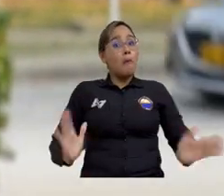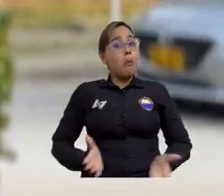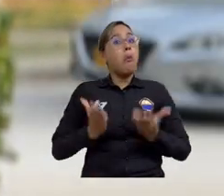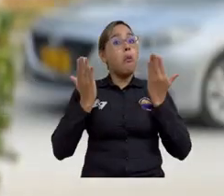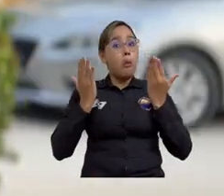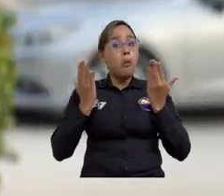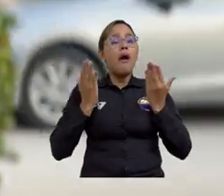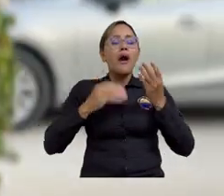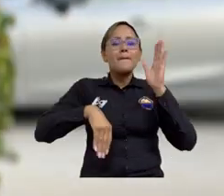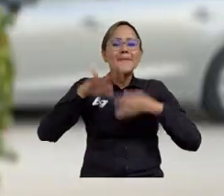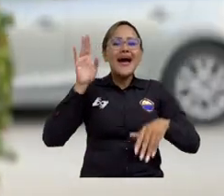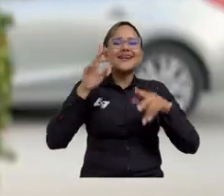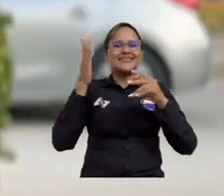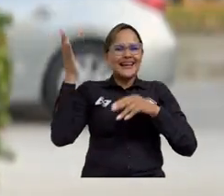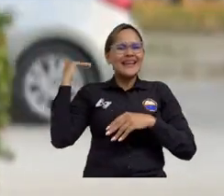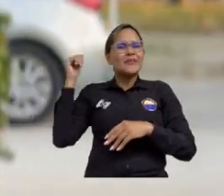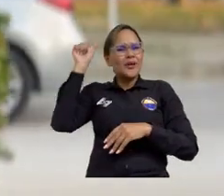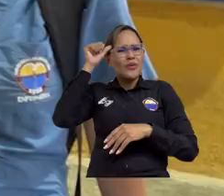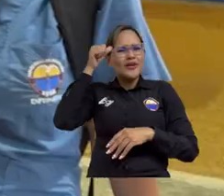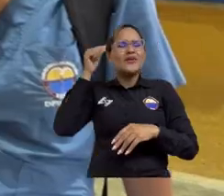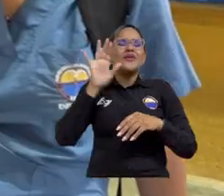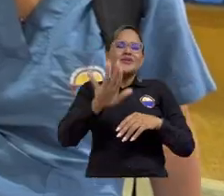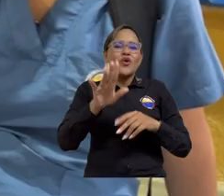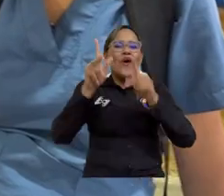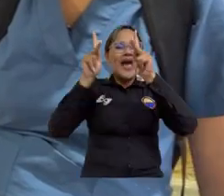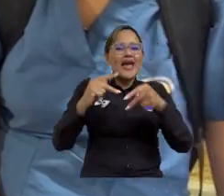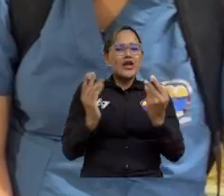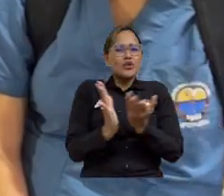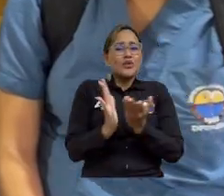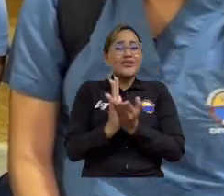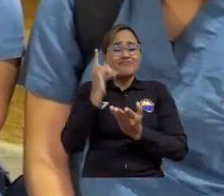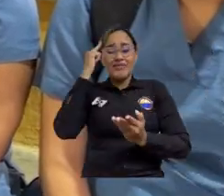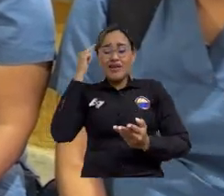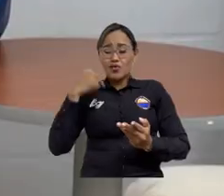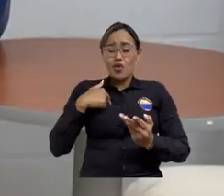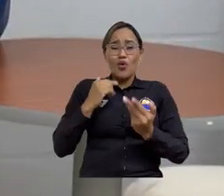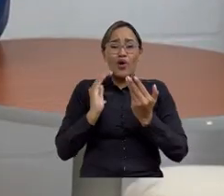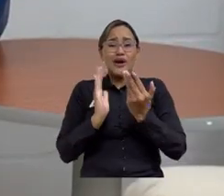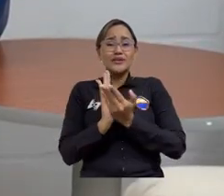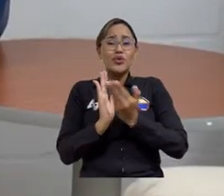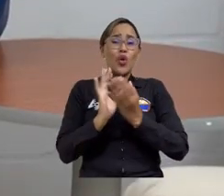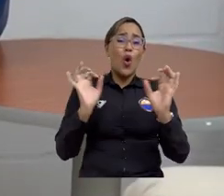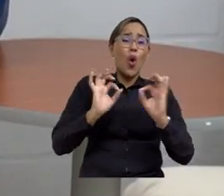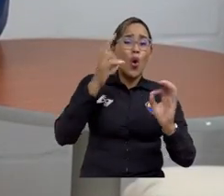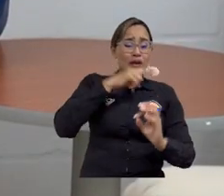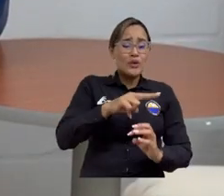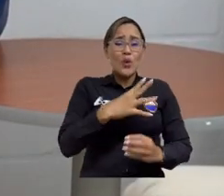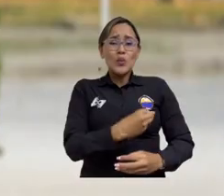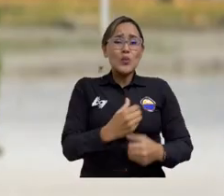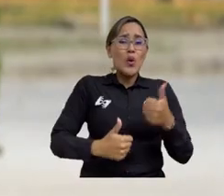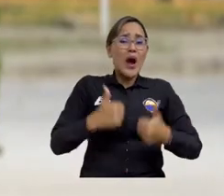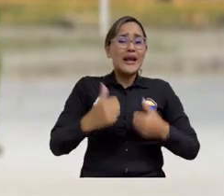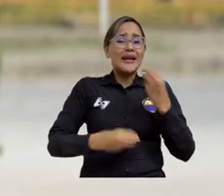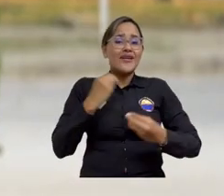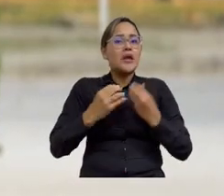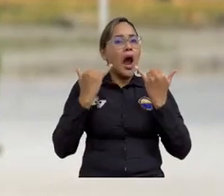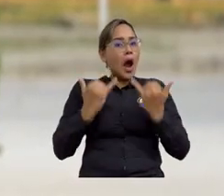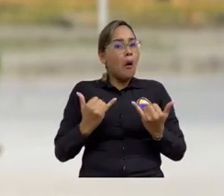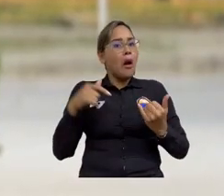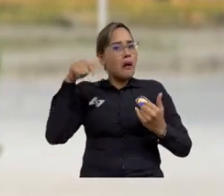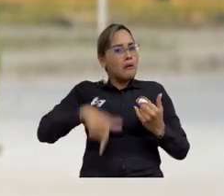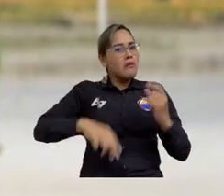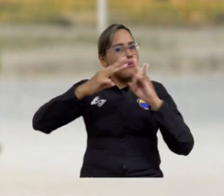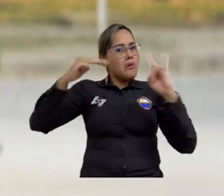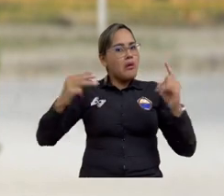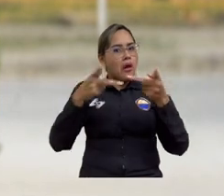anteriormente, y hablo de la parte estudiantil, muchas estudiantes tenían que escoger entre o estudiar o cuidar a sus hijos. Contamos con espacios idóneos para